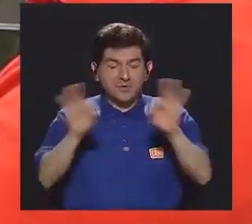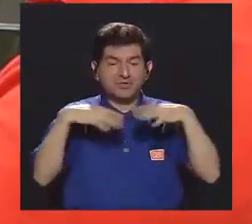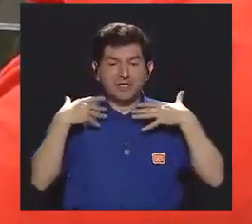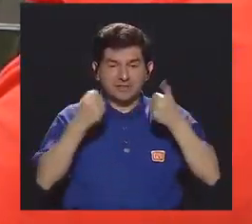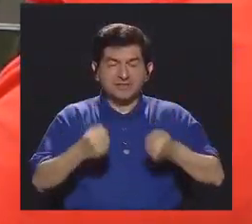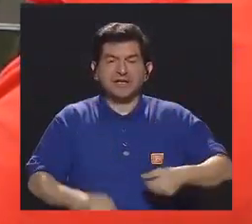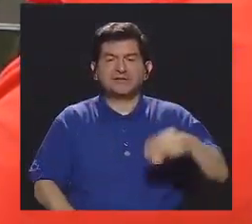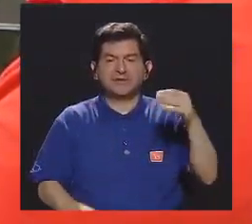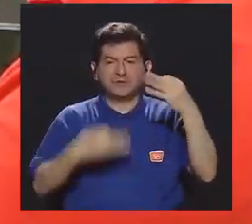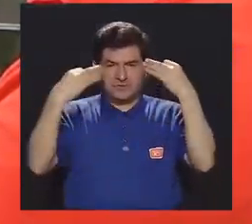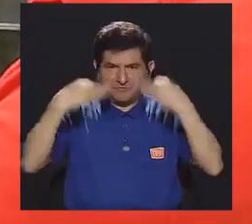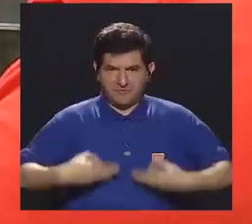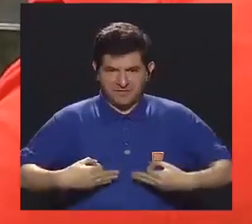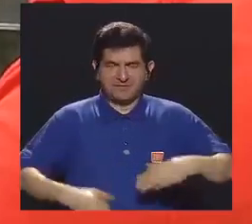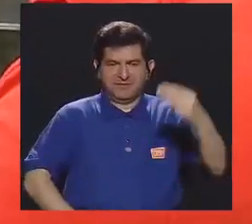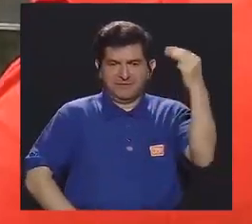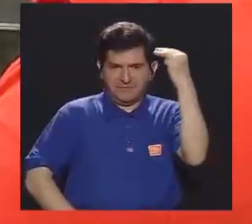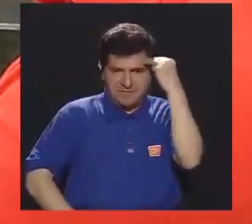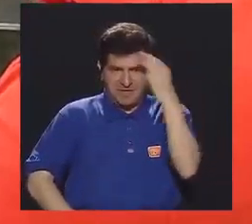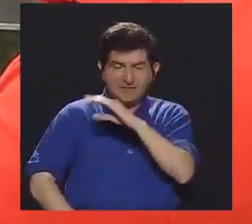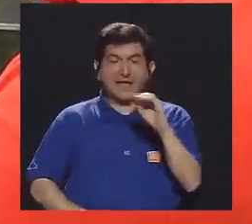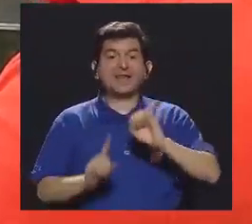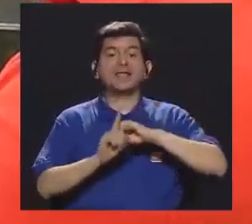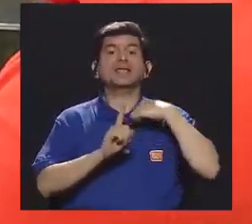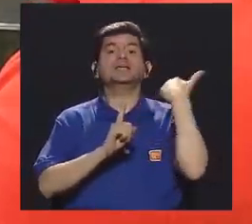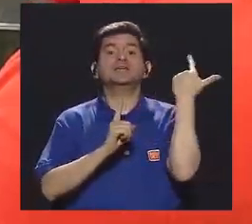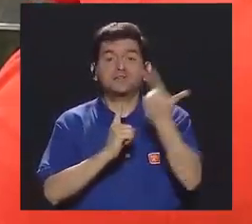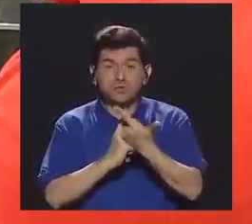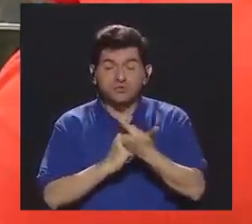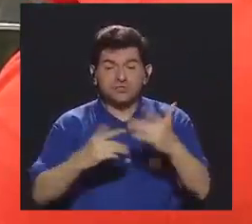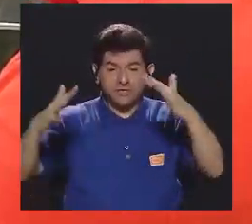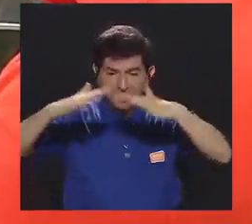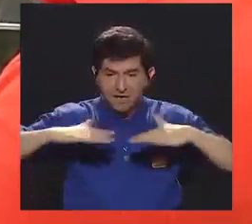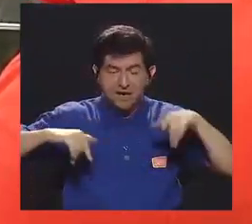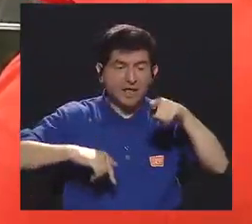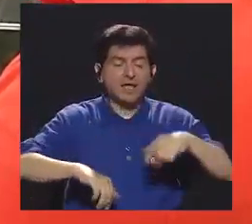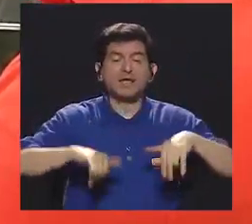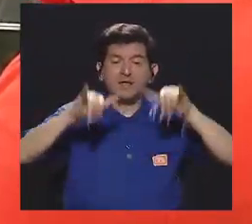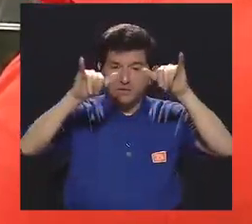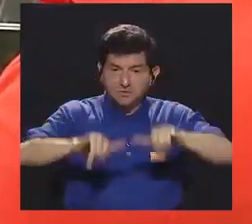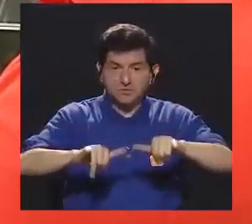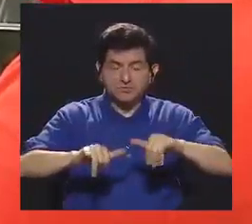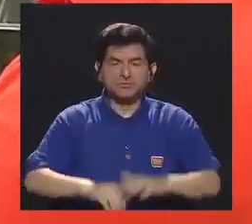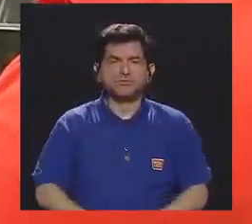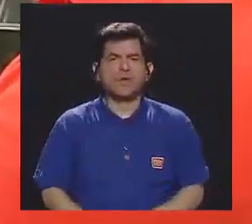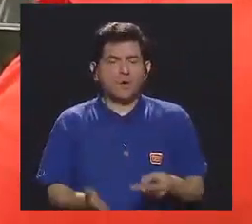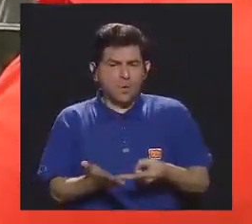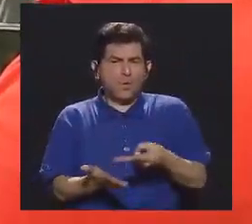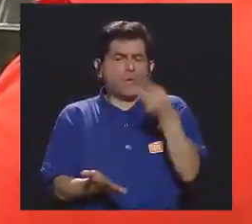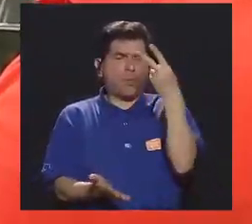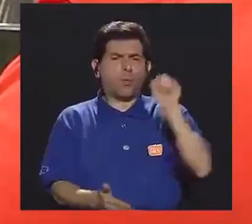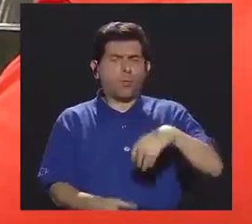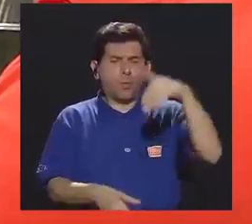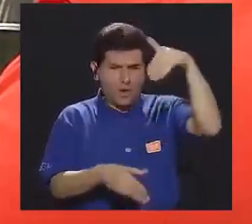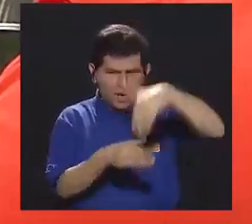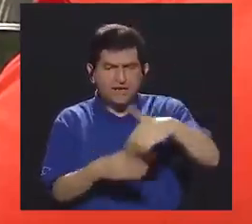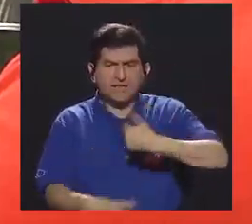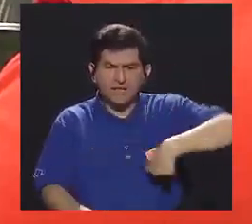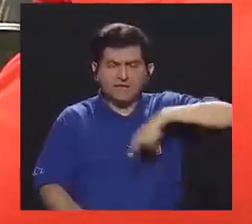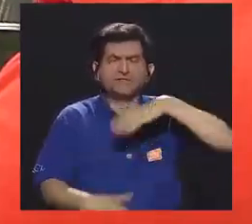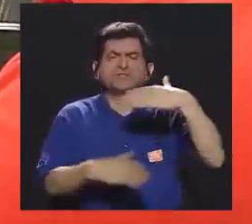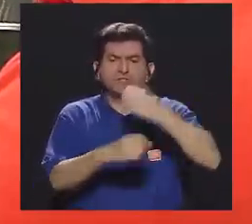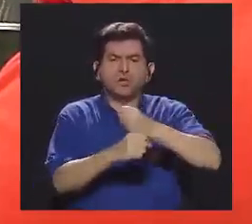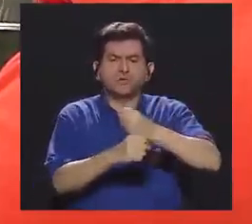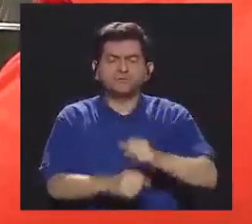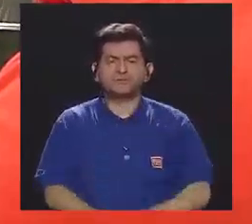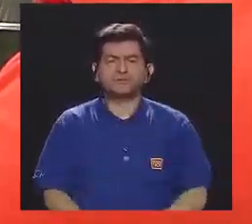física, de la salud mental y la importancia también de la salud social en el medio ambiente donde están ellos, ha enriquecido más las intervenciones